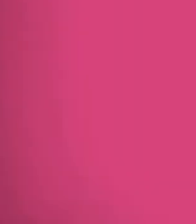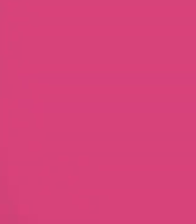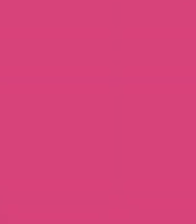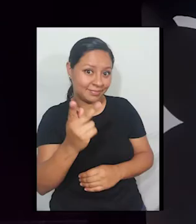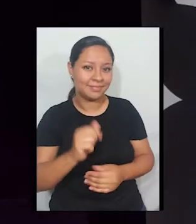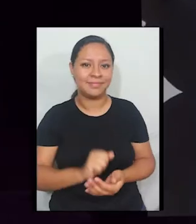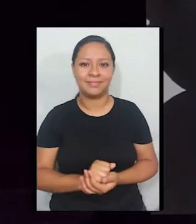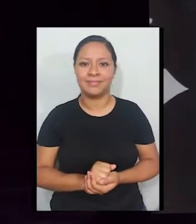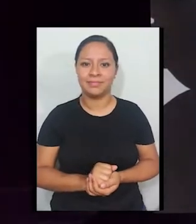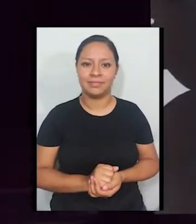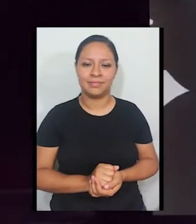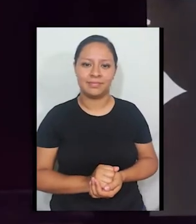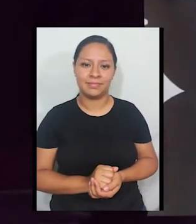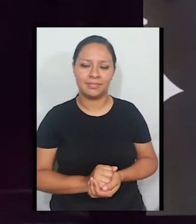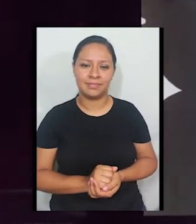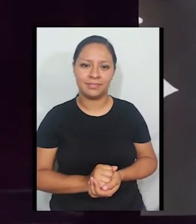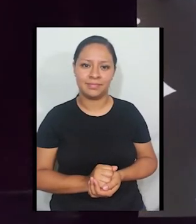obra.